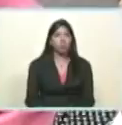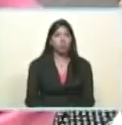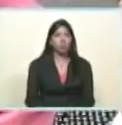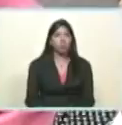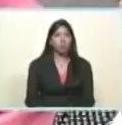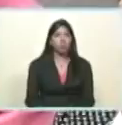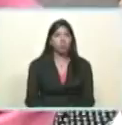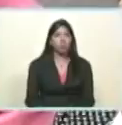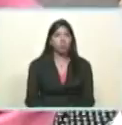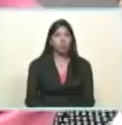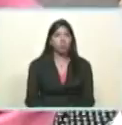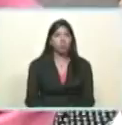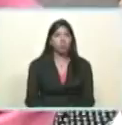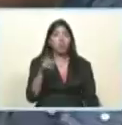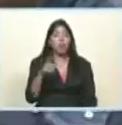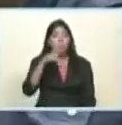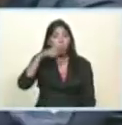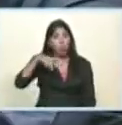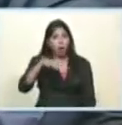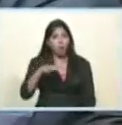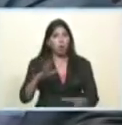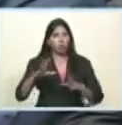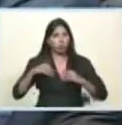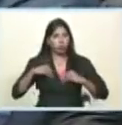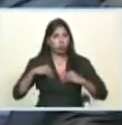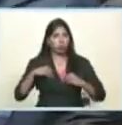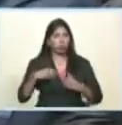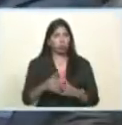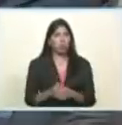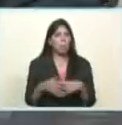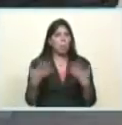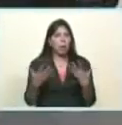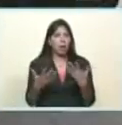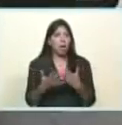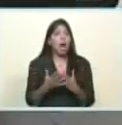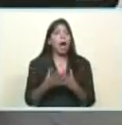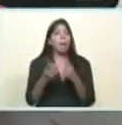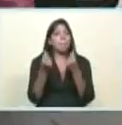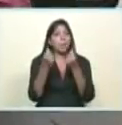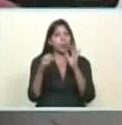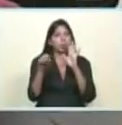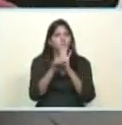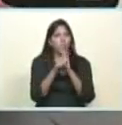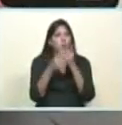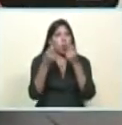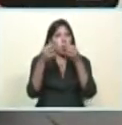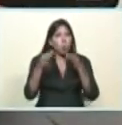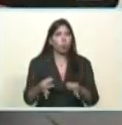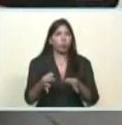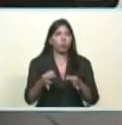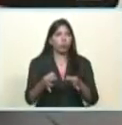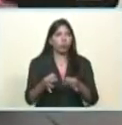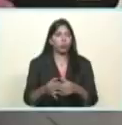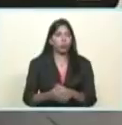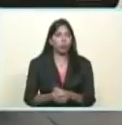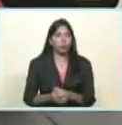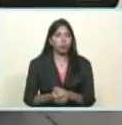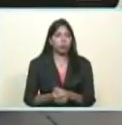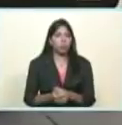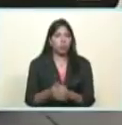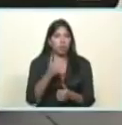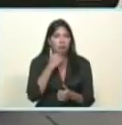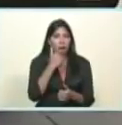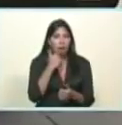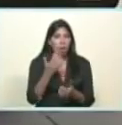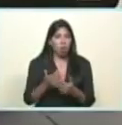no con no victoria es acceder a precios justos para acceder a los bienes